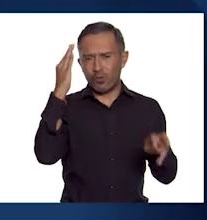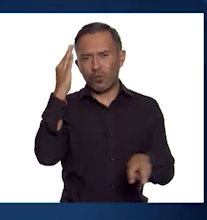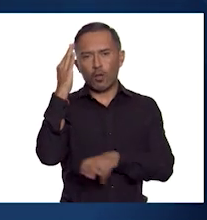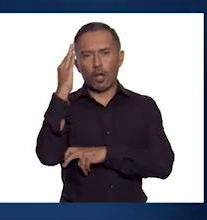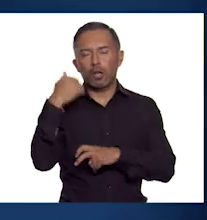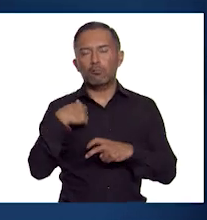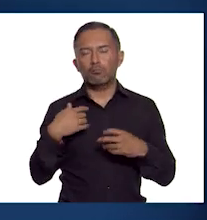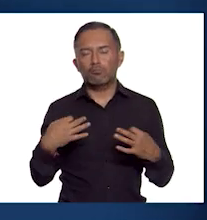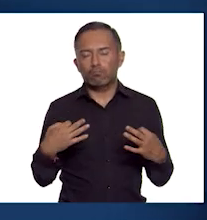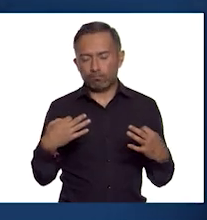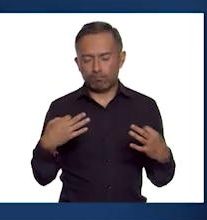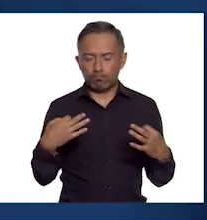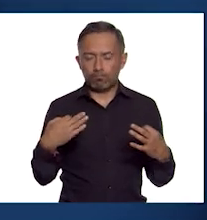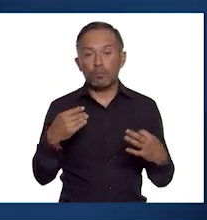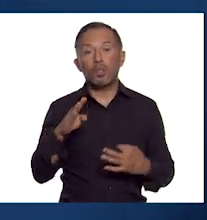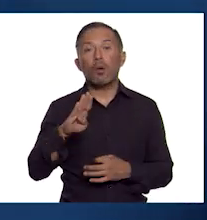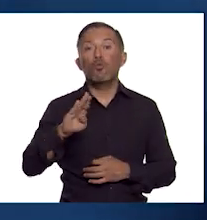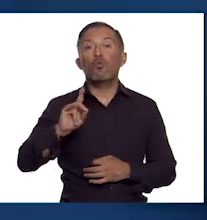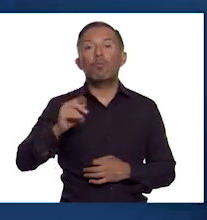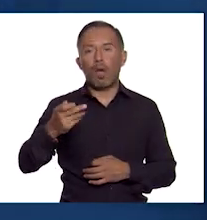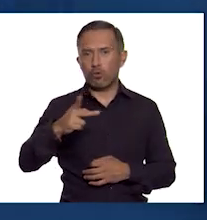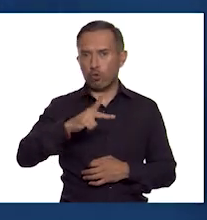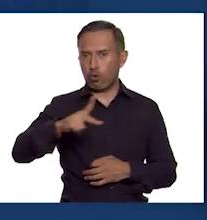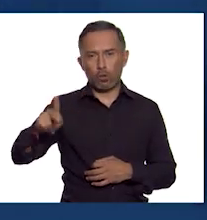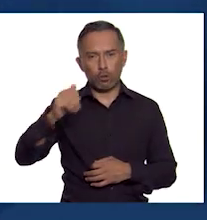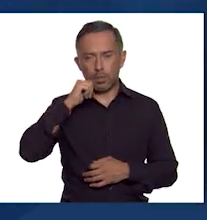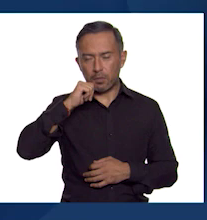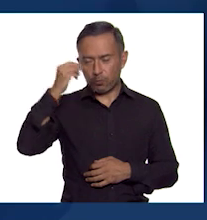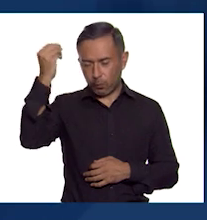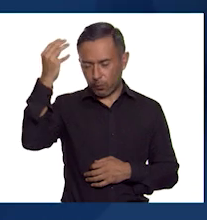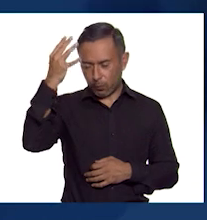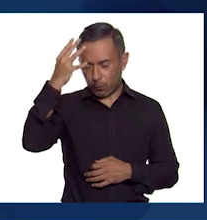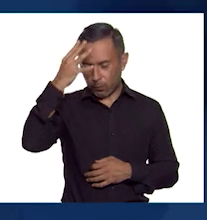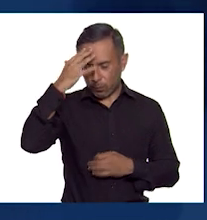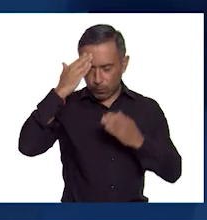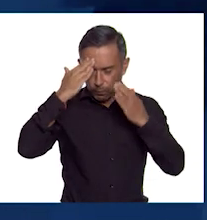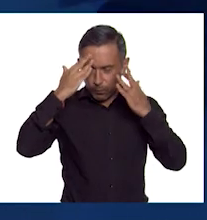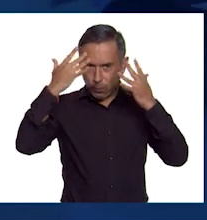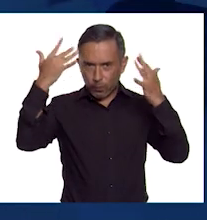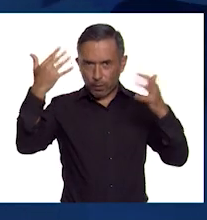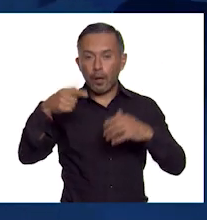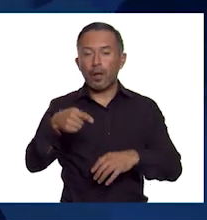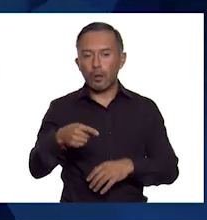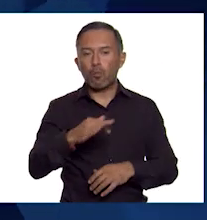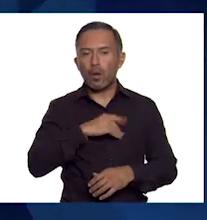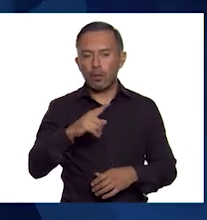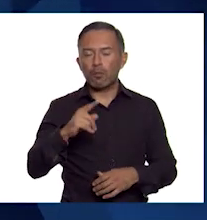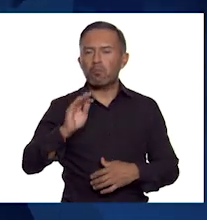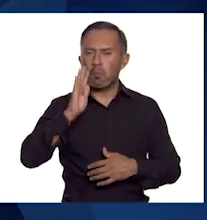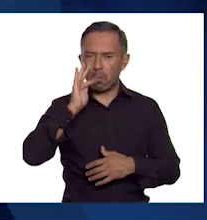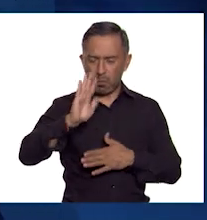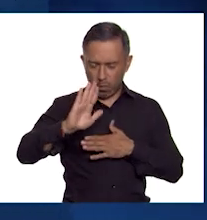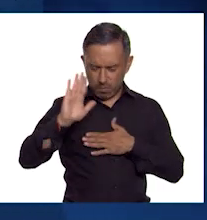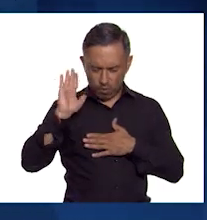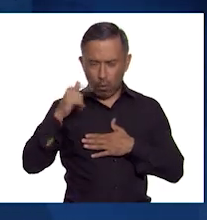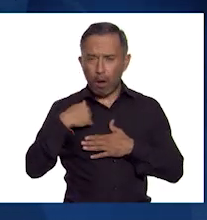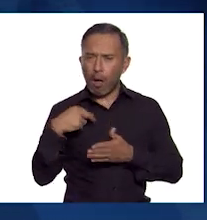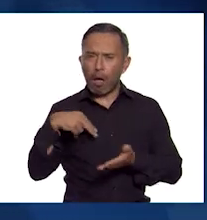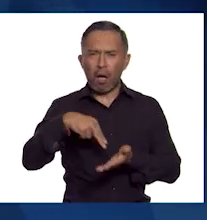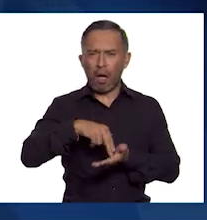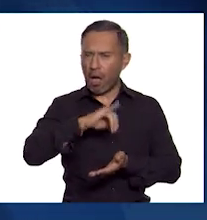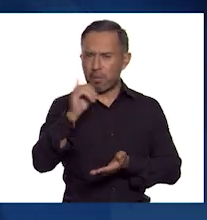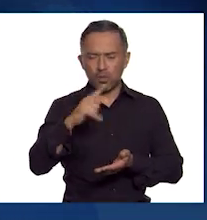se dice que todos los Budas han alcanzado la iluminación. Aquí hace el voto de no levantarse hasta alcanzar el